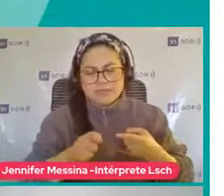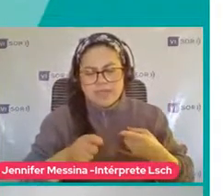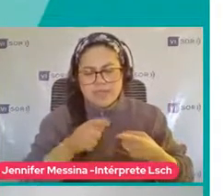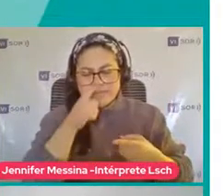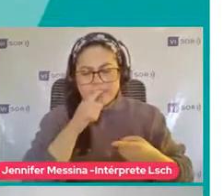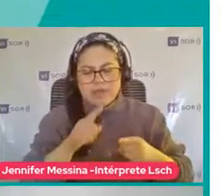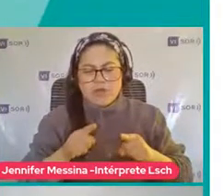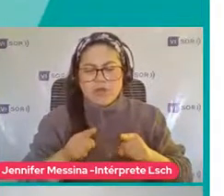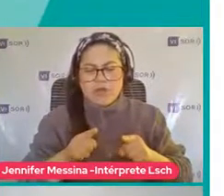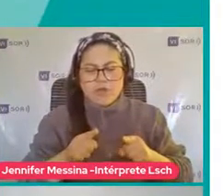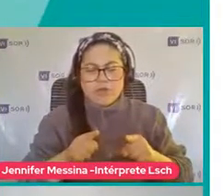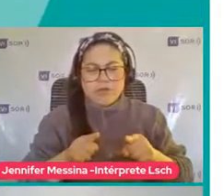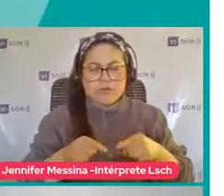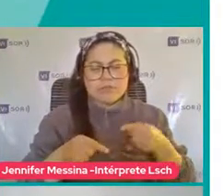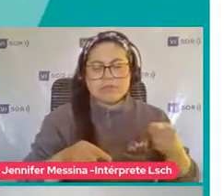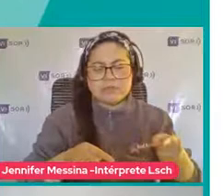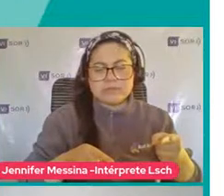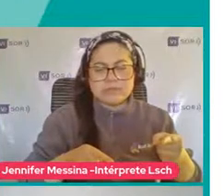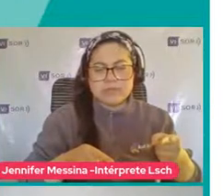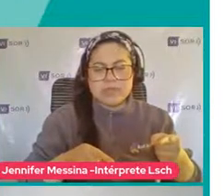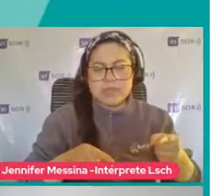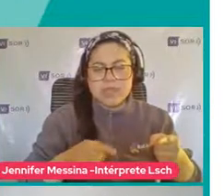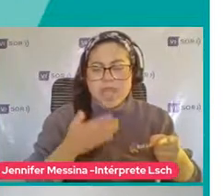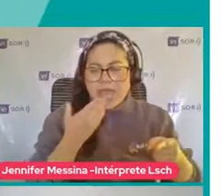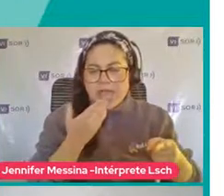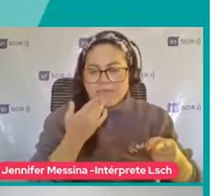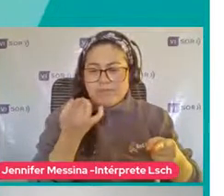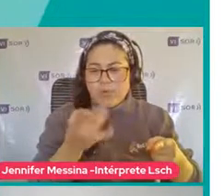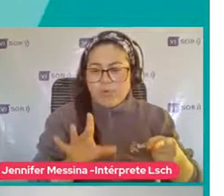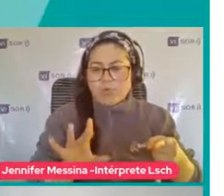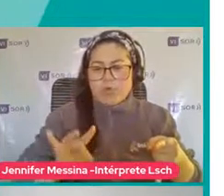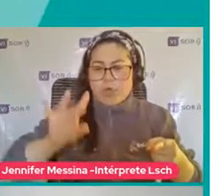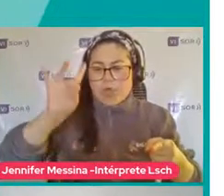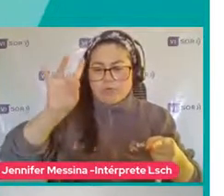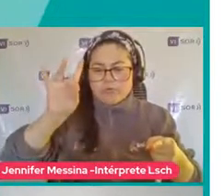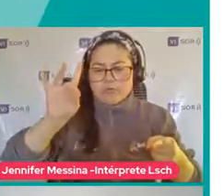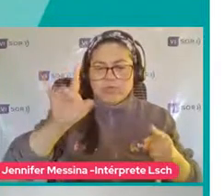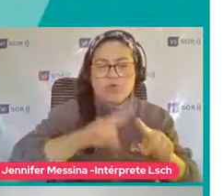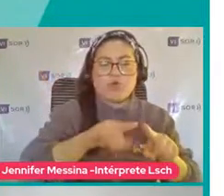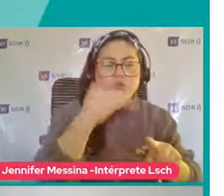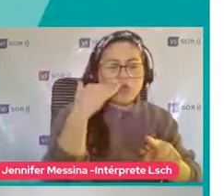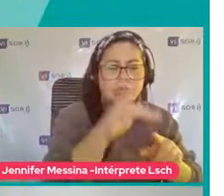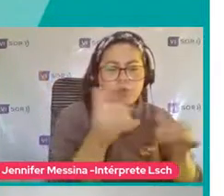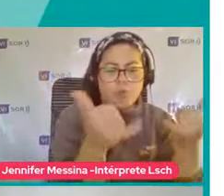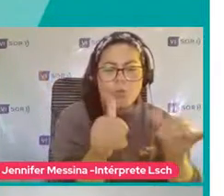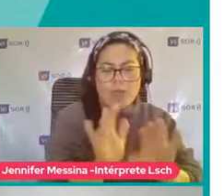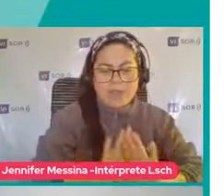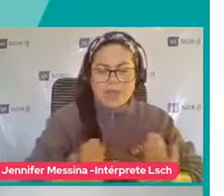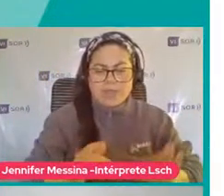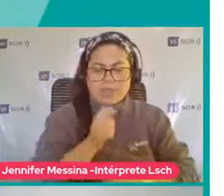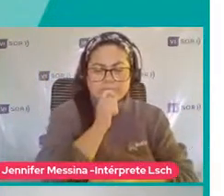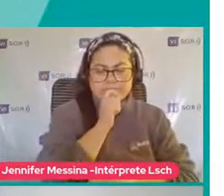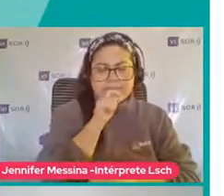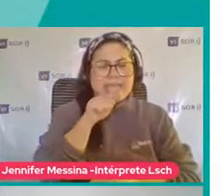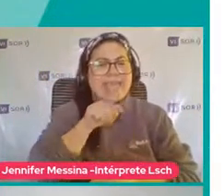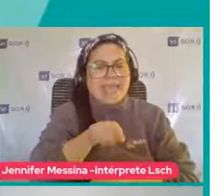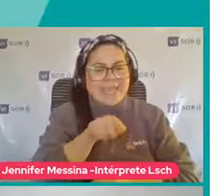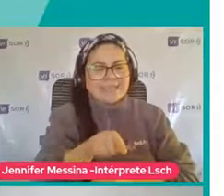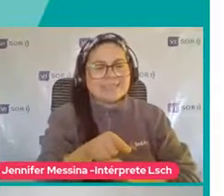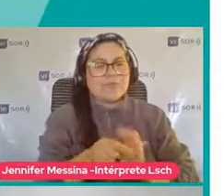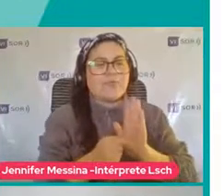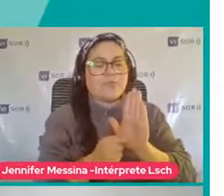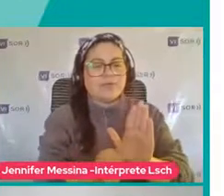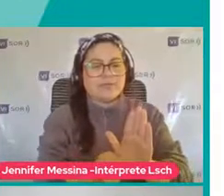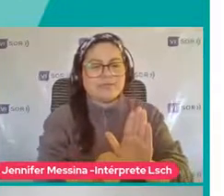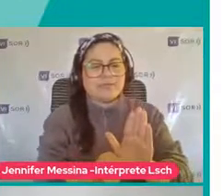lado Habla solo con adultos Y con los niños No logra relacionarse No logra jugar Entonces Esas son conductas Como típicas De niños Que